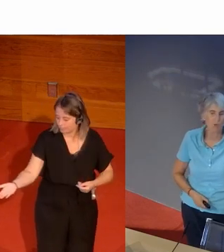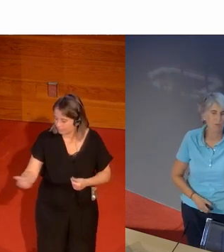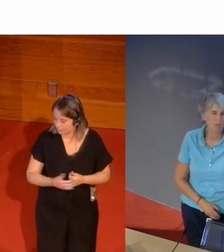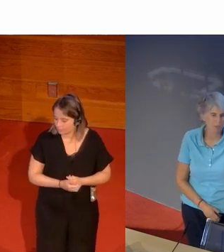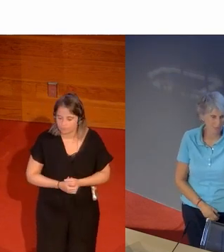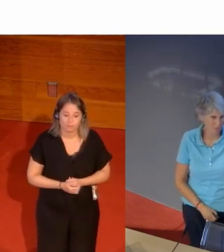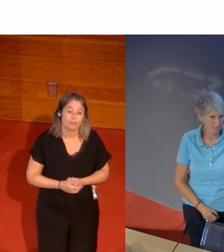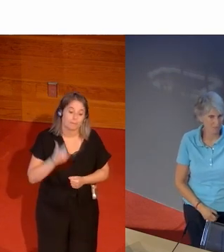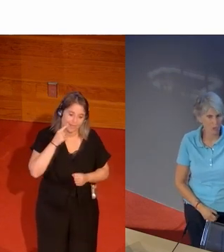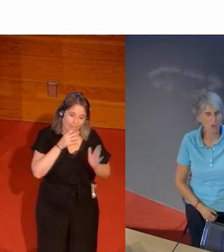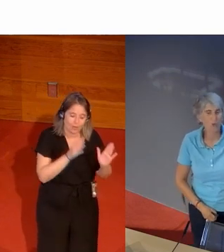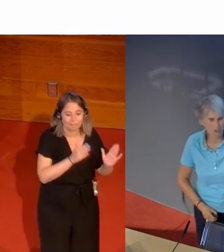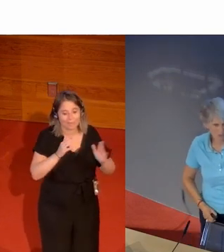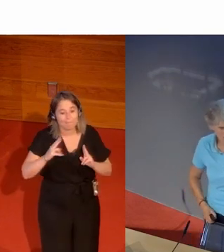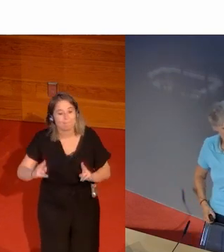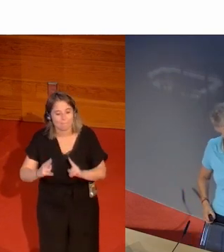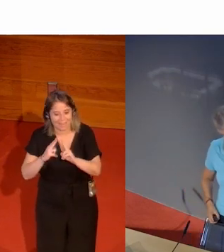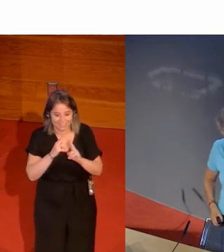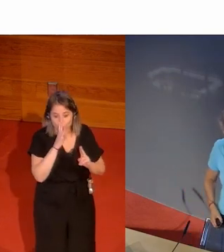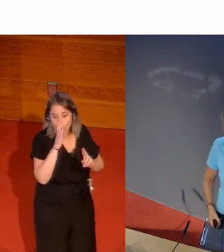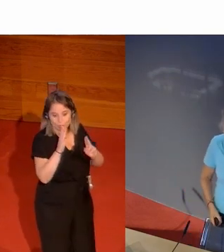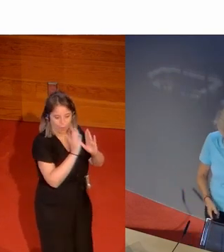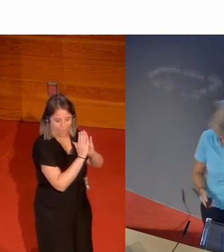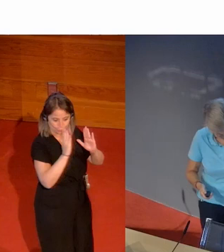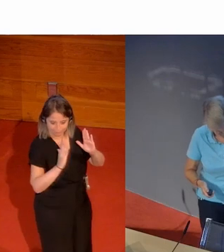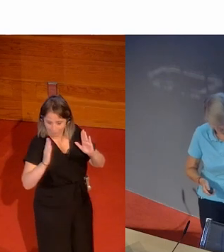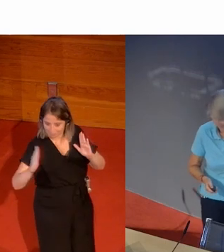dices bueno vamos a París otros cuatro años a ver qué ha pasado